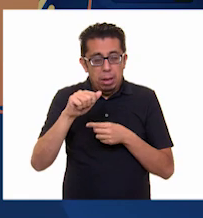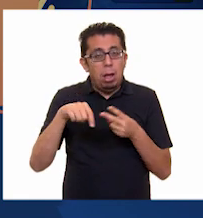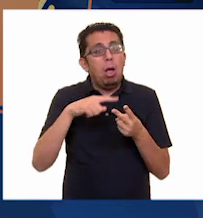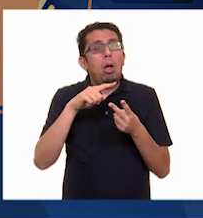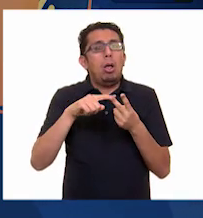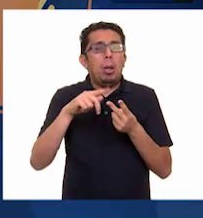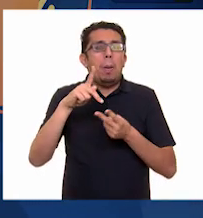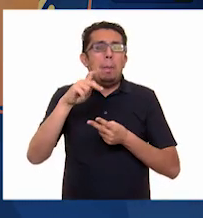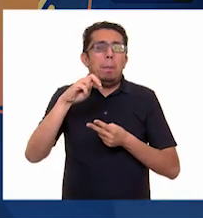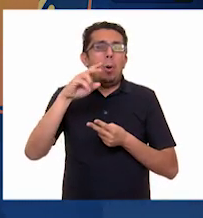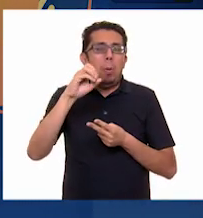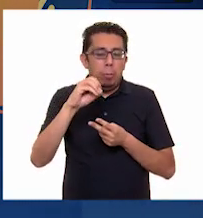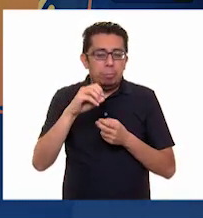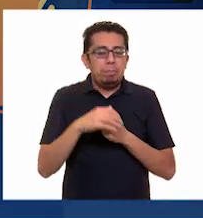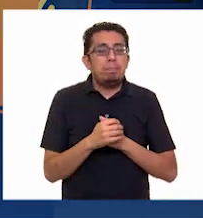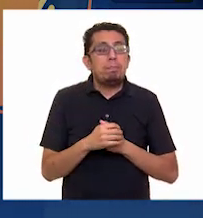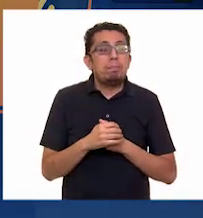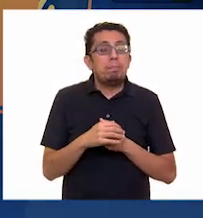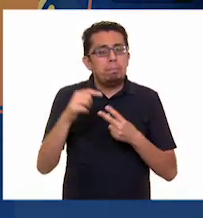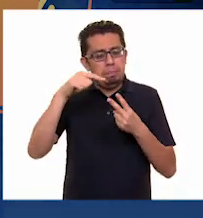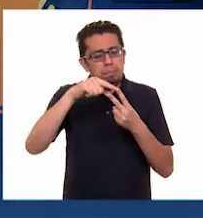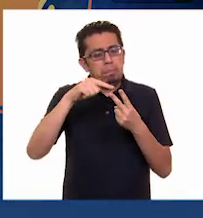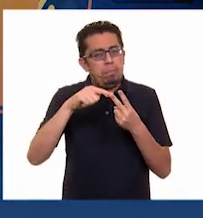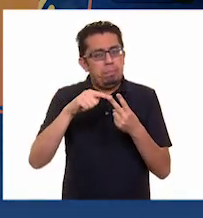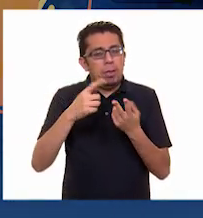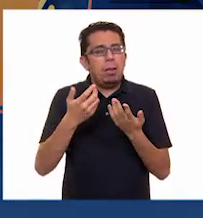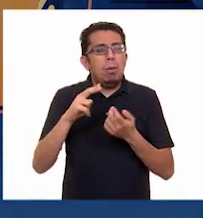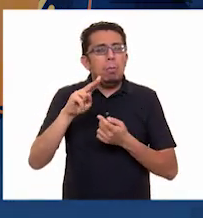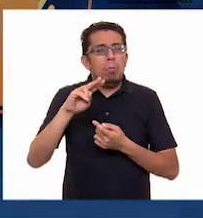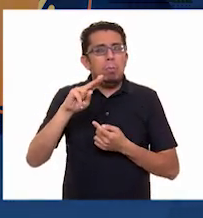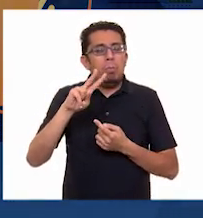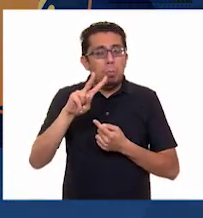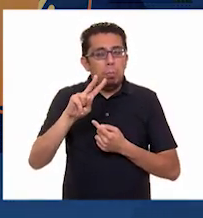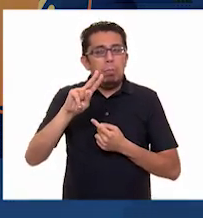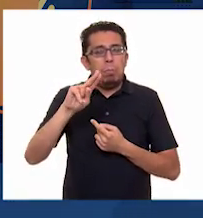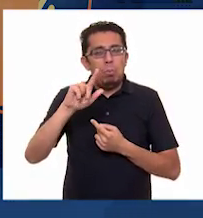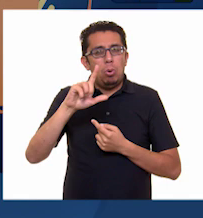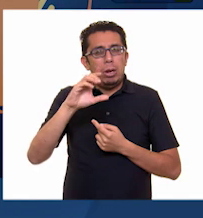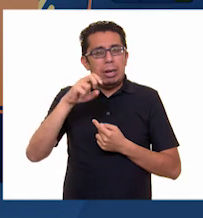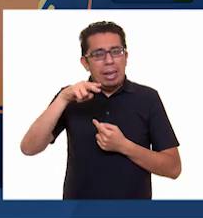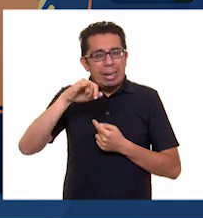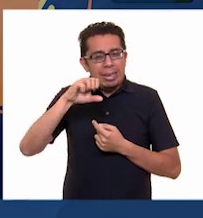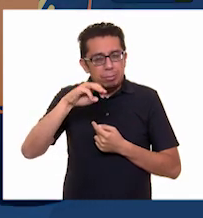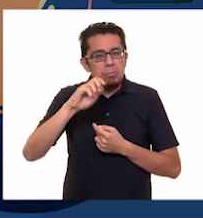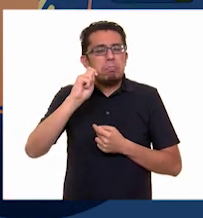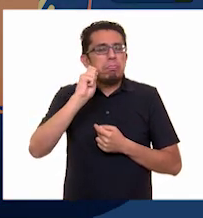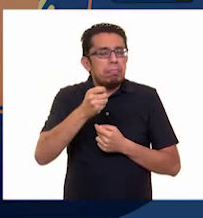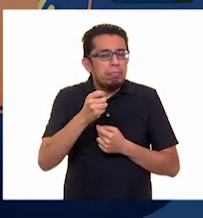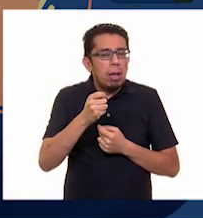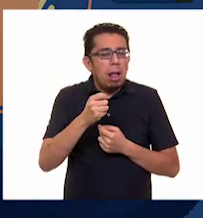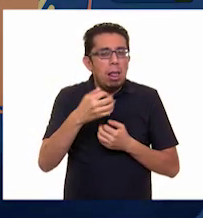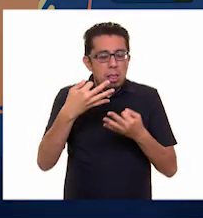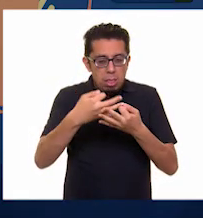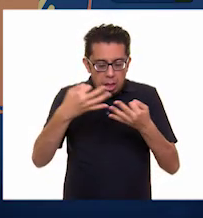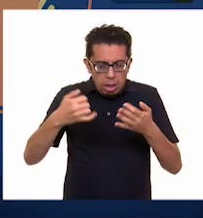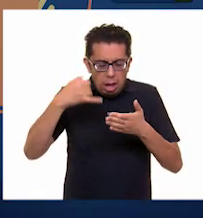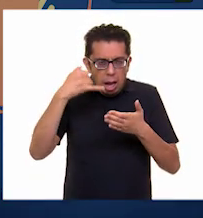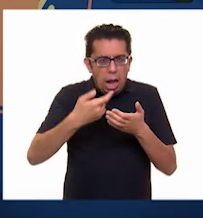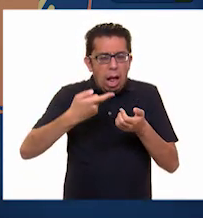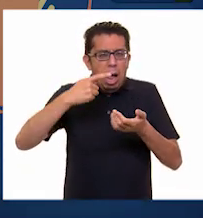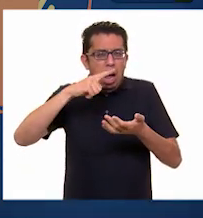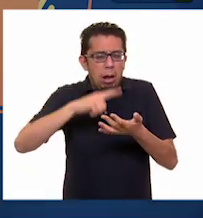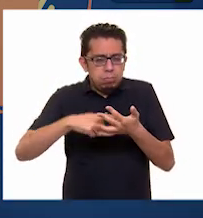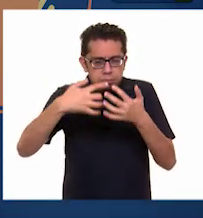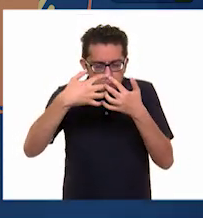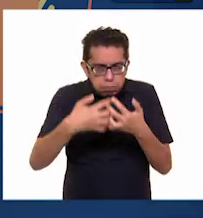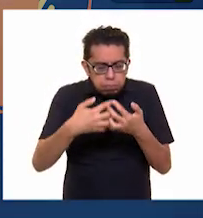¡Atención, atención! El vulcanismo es un fenómeno geológico que es una manifestación de la energía interna de la Tierra